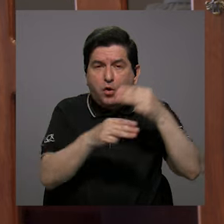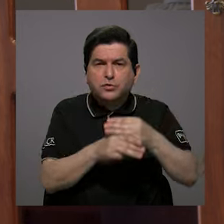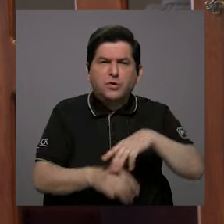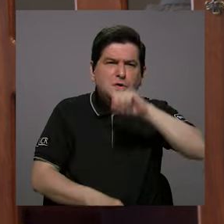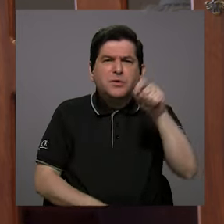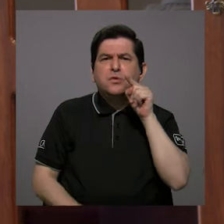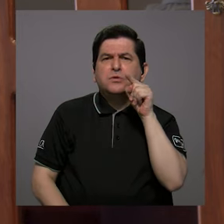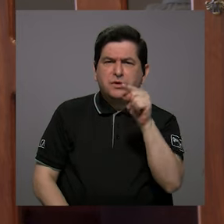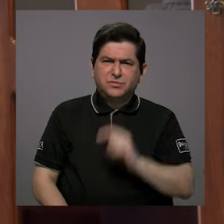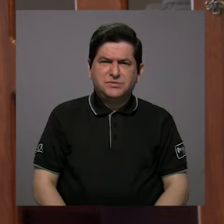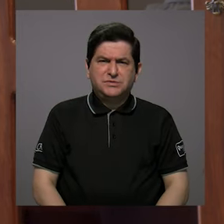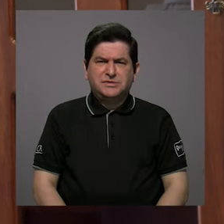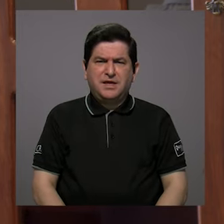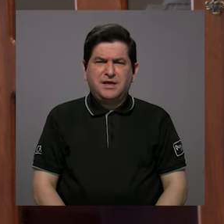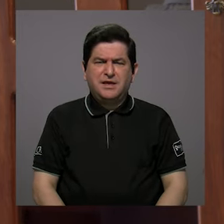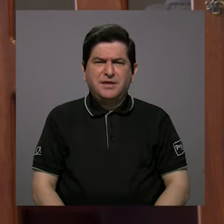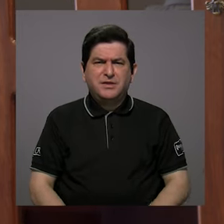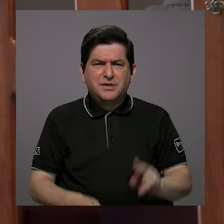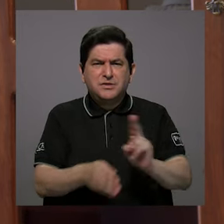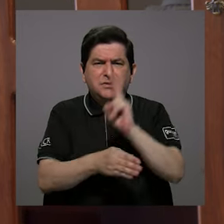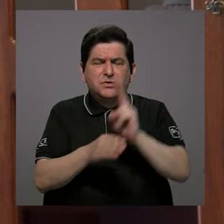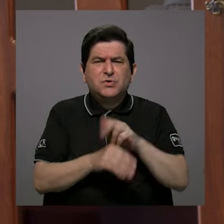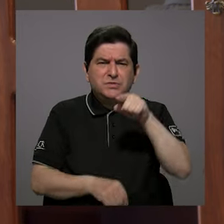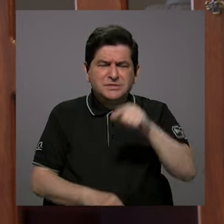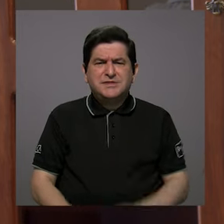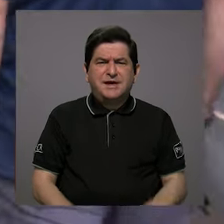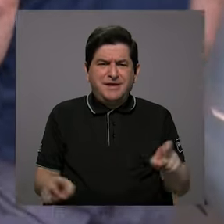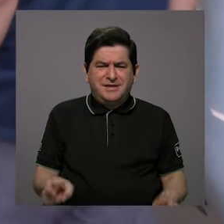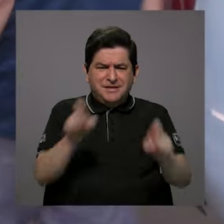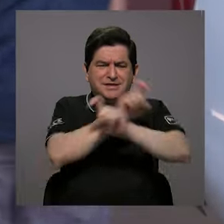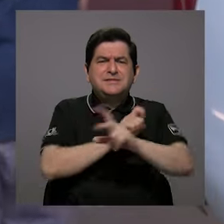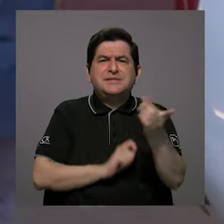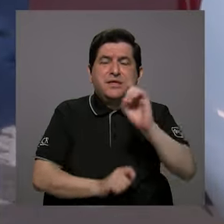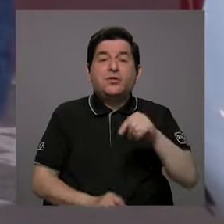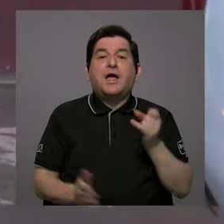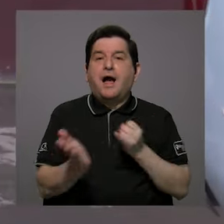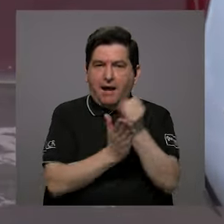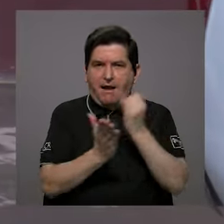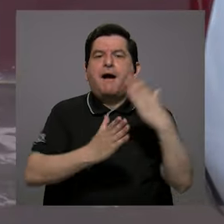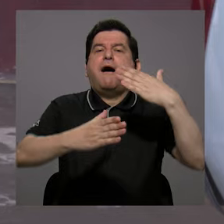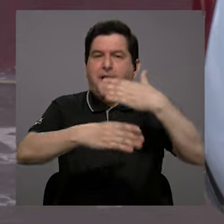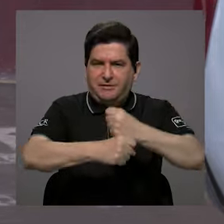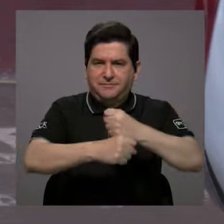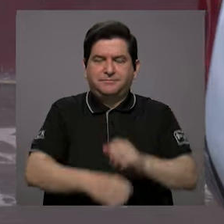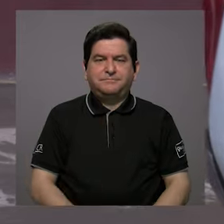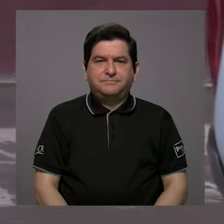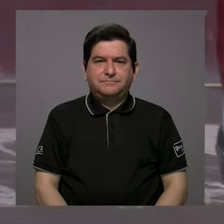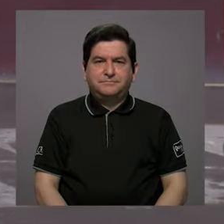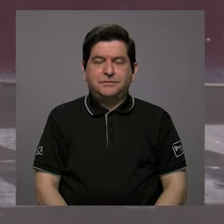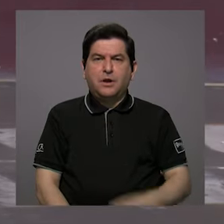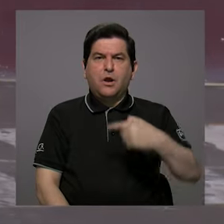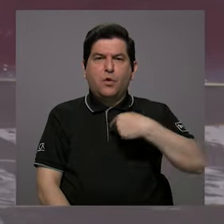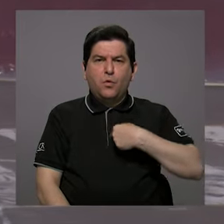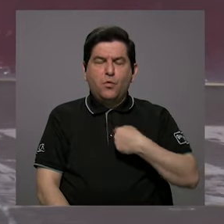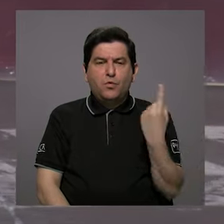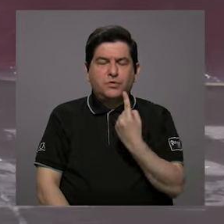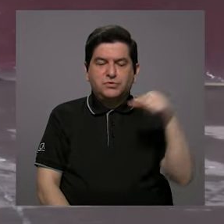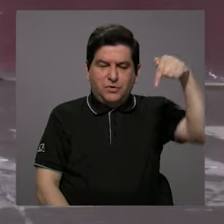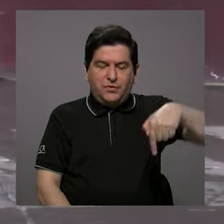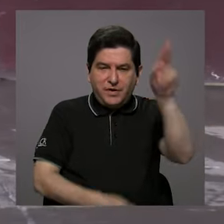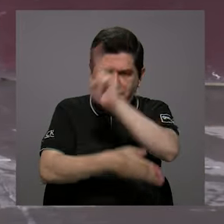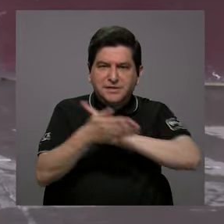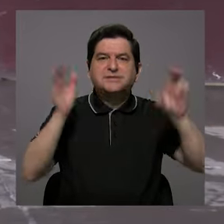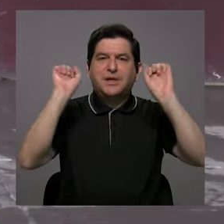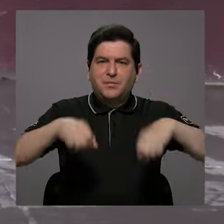se preguntan, ustedes por qué usan esa ecuación? ¿De dónde la sacaron? Bueno, se hizo investigación. Y eso solo se puede hacer en una universidad como